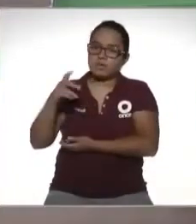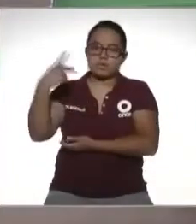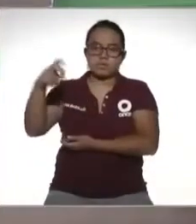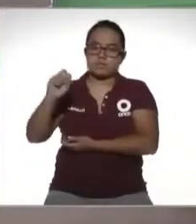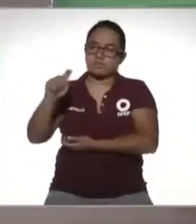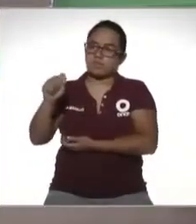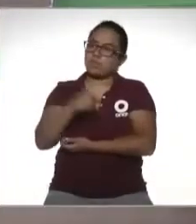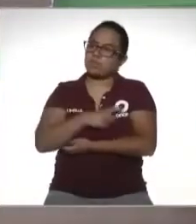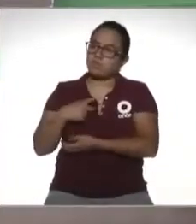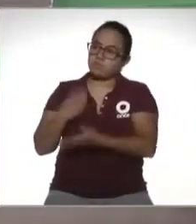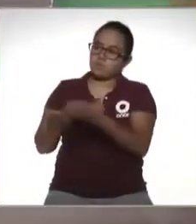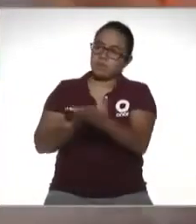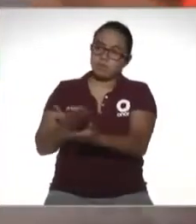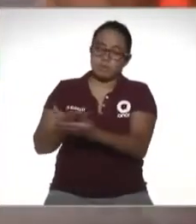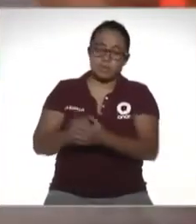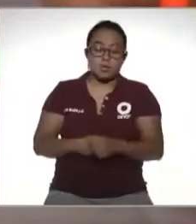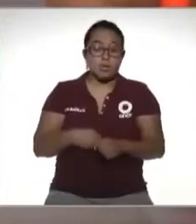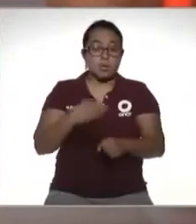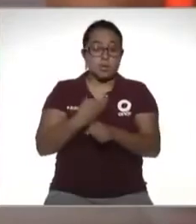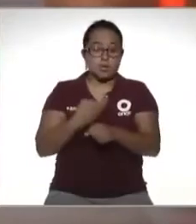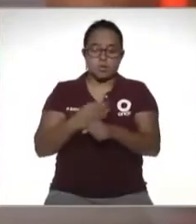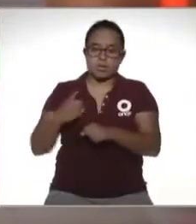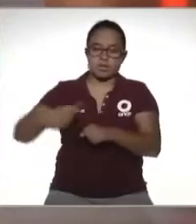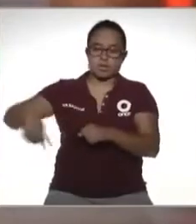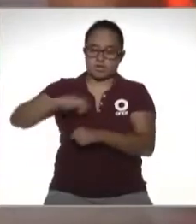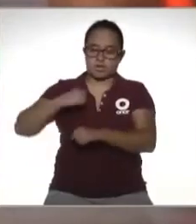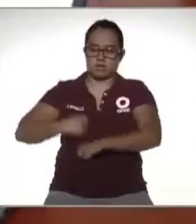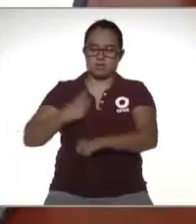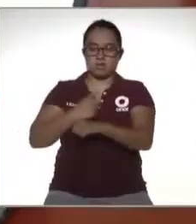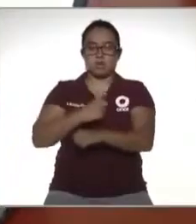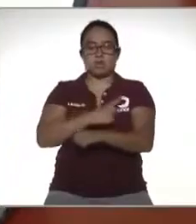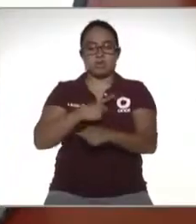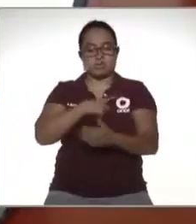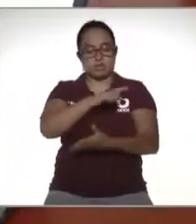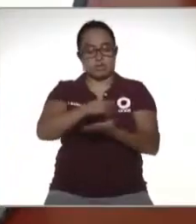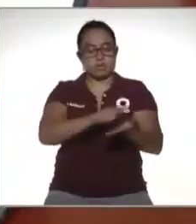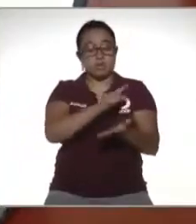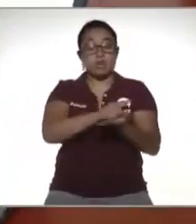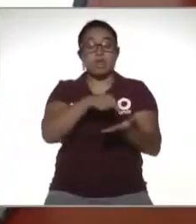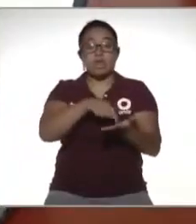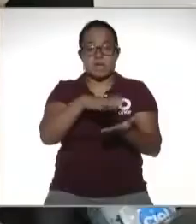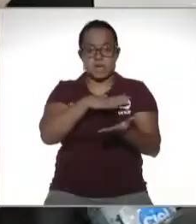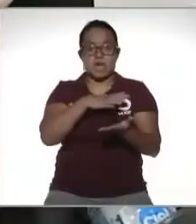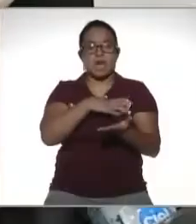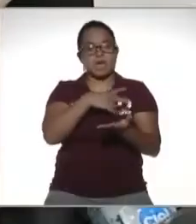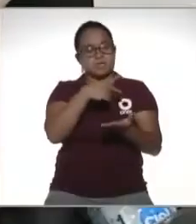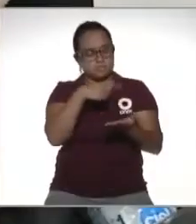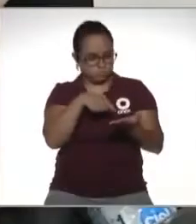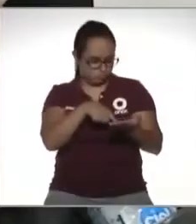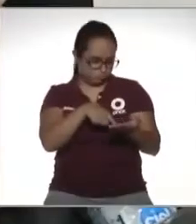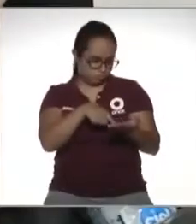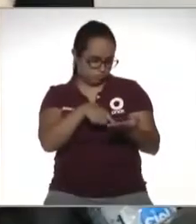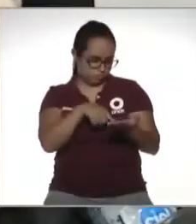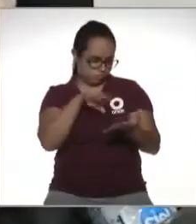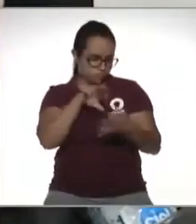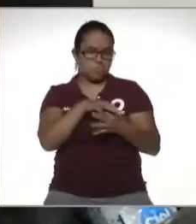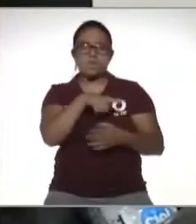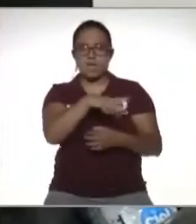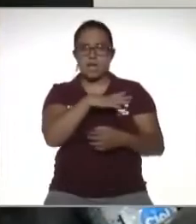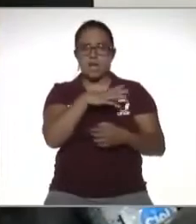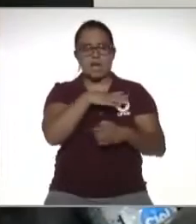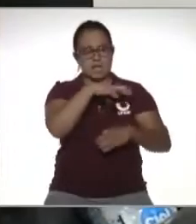aquí ya está tipificando la autoridad que existe un régimen de actividad empresarial y profesional